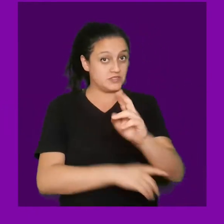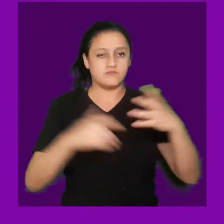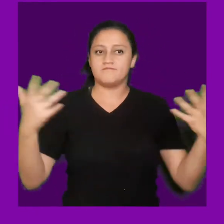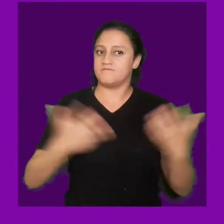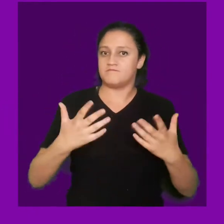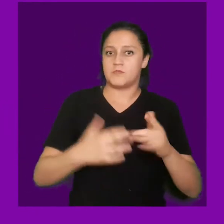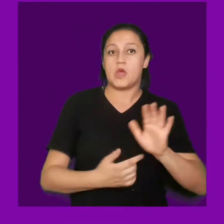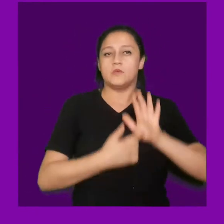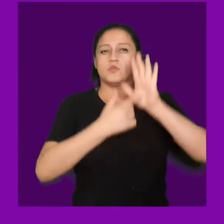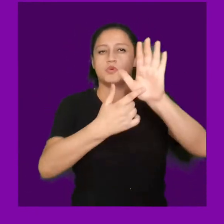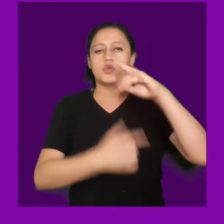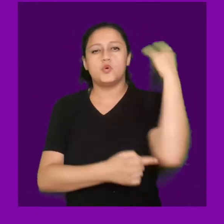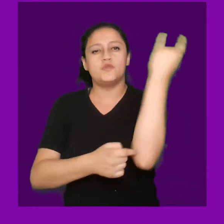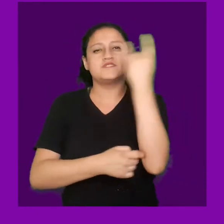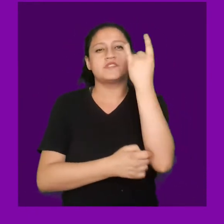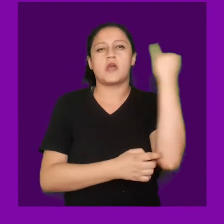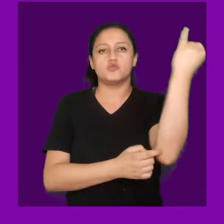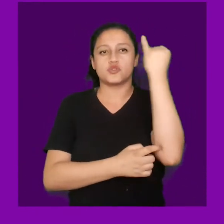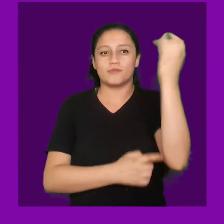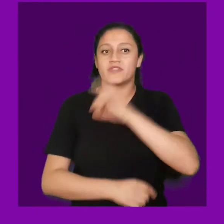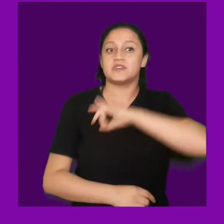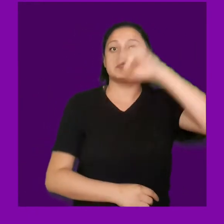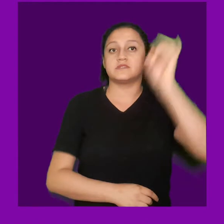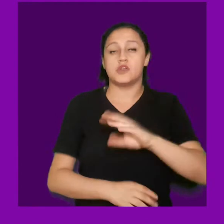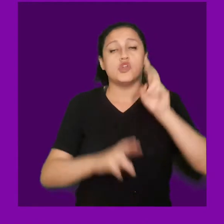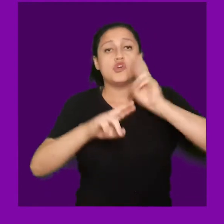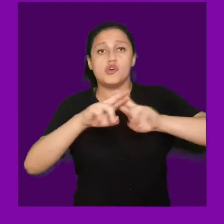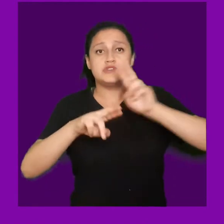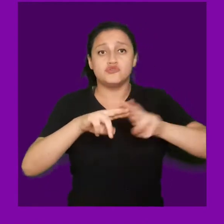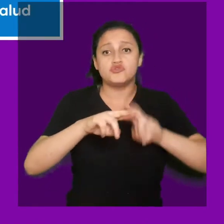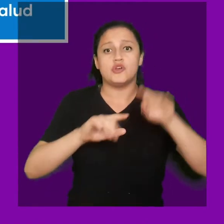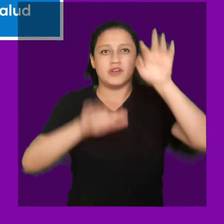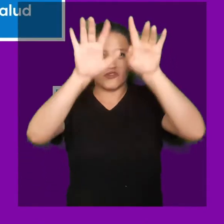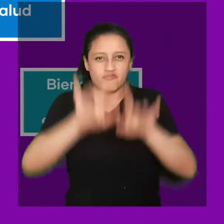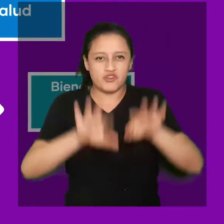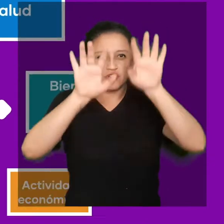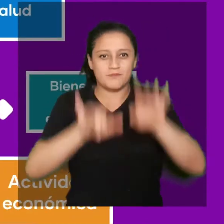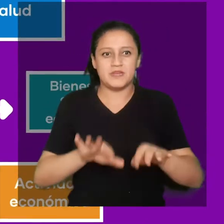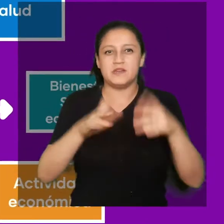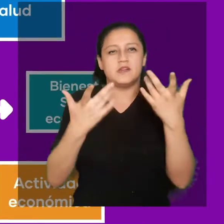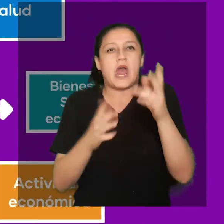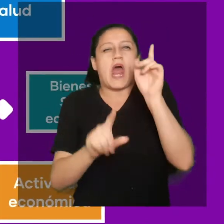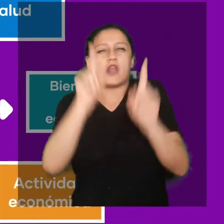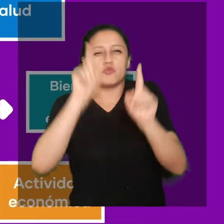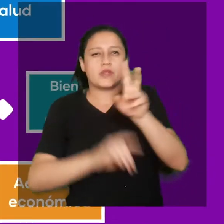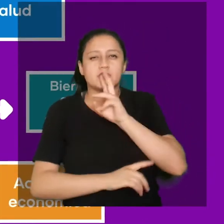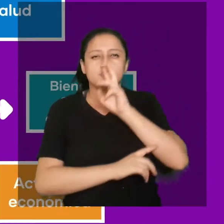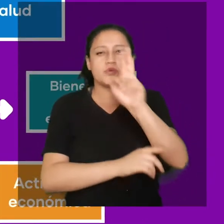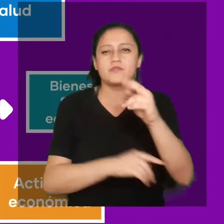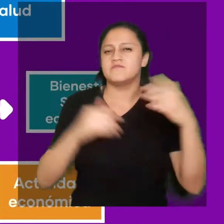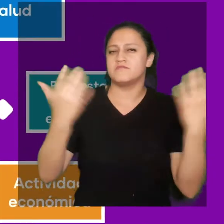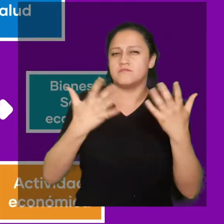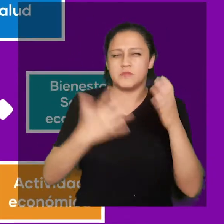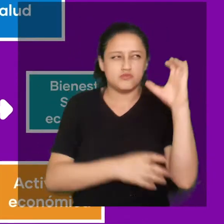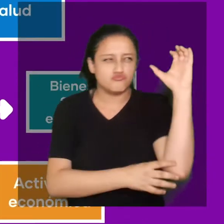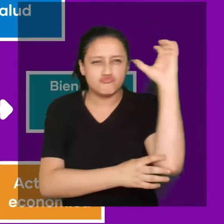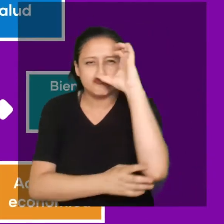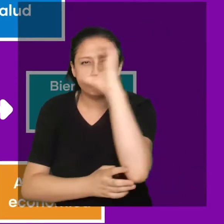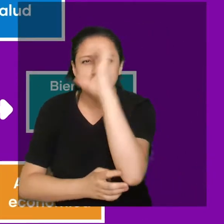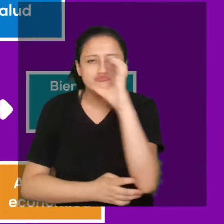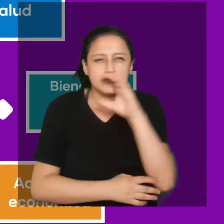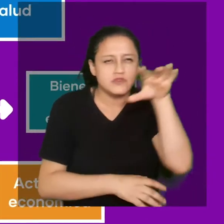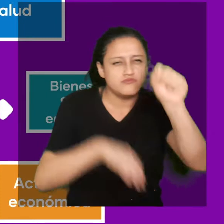esta pregunta, te presentamos algunos de los resultados del informe realizado por la Universidad Autónoma de Chile en 2019.